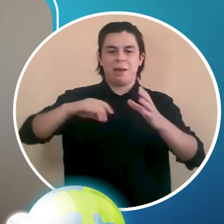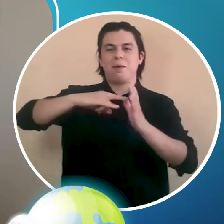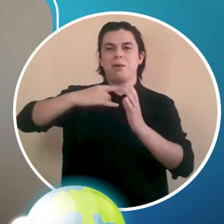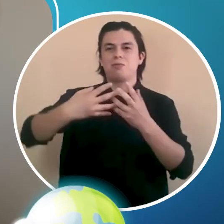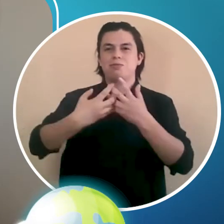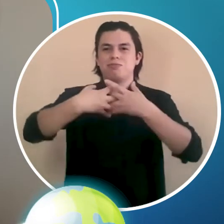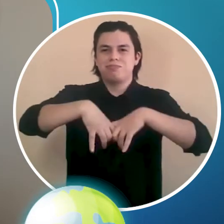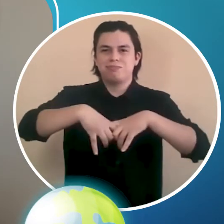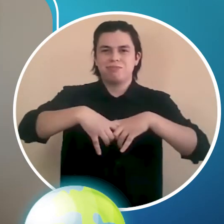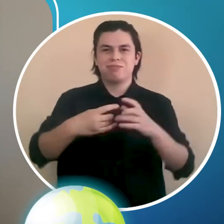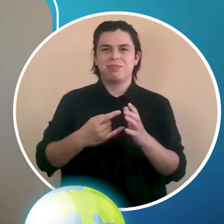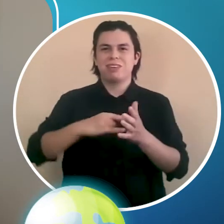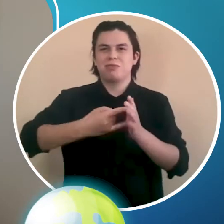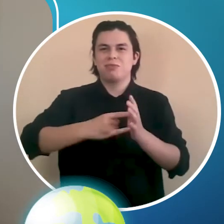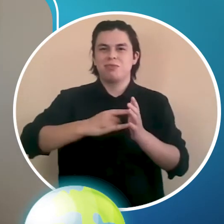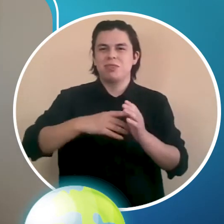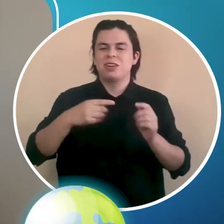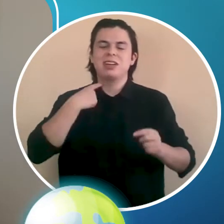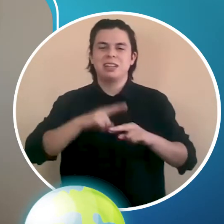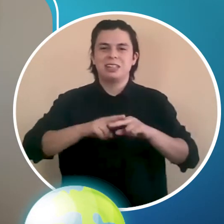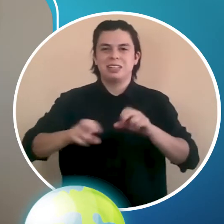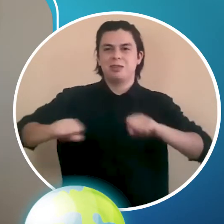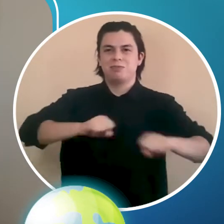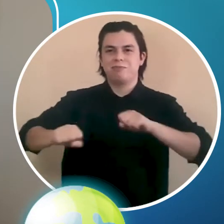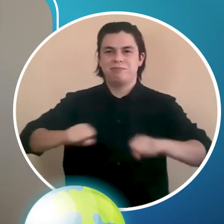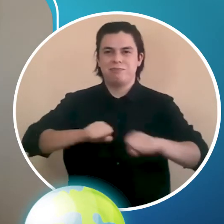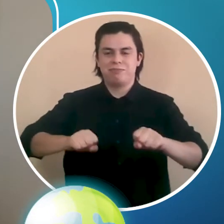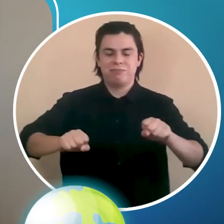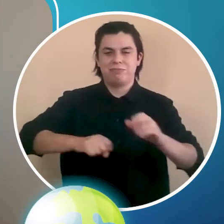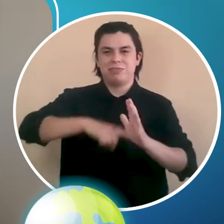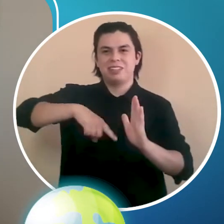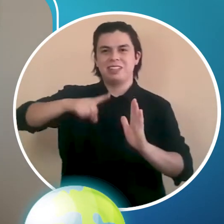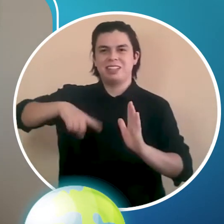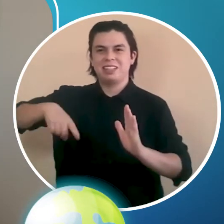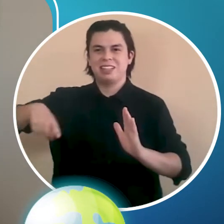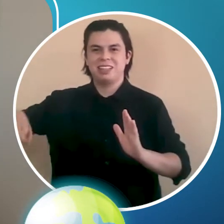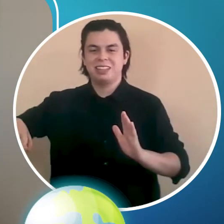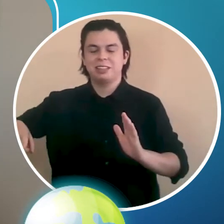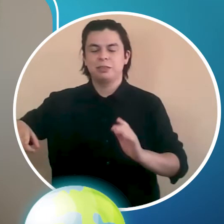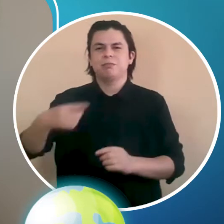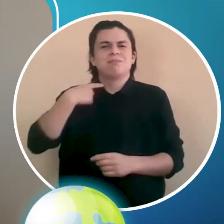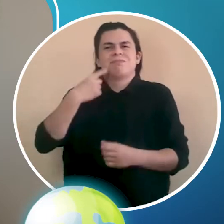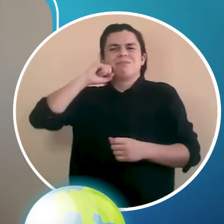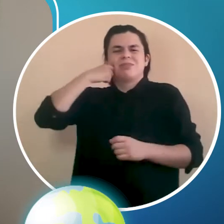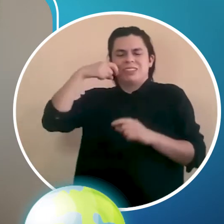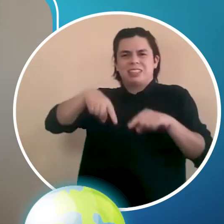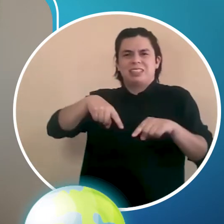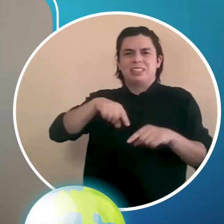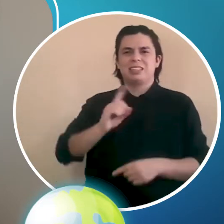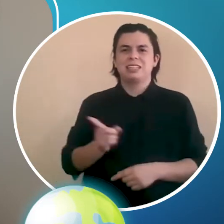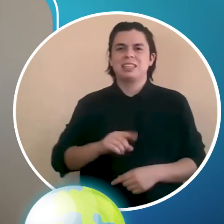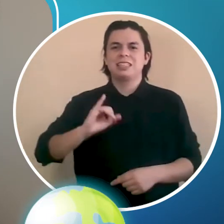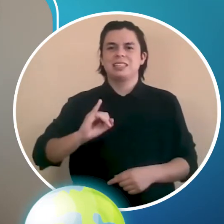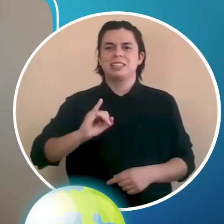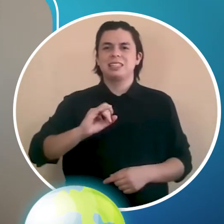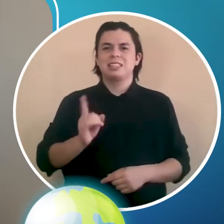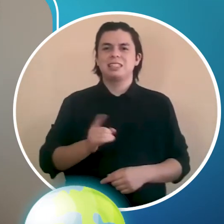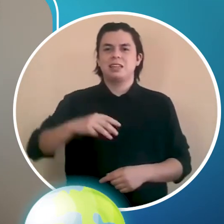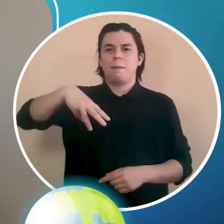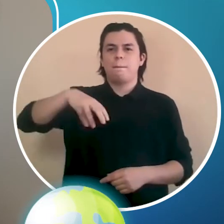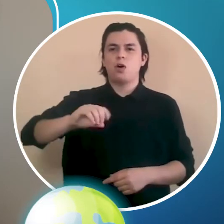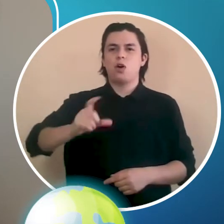sismógrafo? Bueno, un sismógrafo es un instrumento que utilizamos los geólogos para poder medir la energía liberada de un sismo.